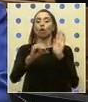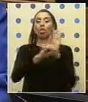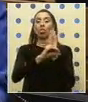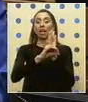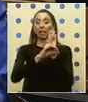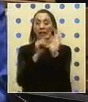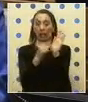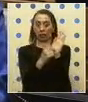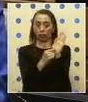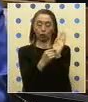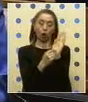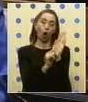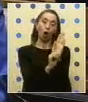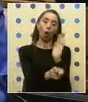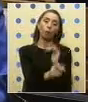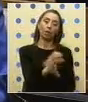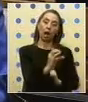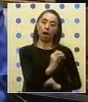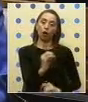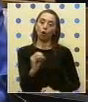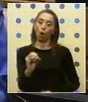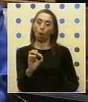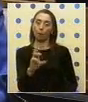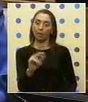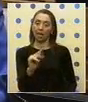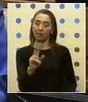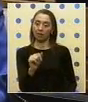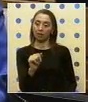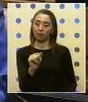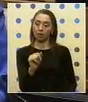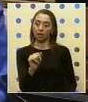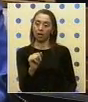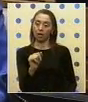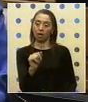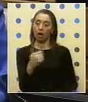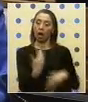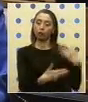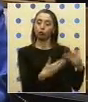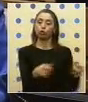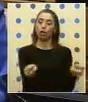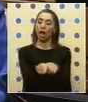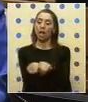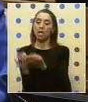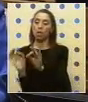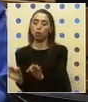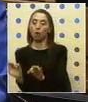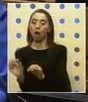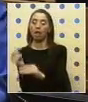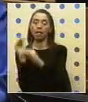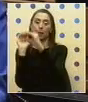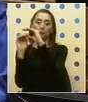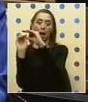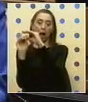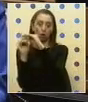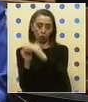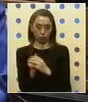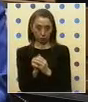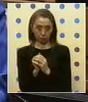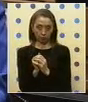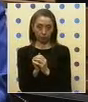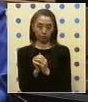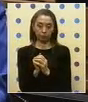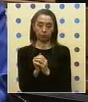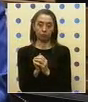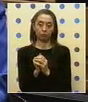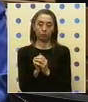cual está obligando a las cooperativas a tener que funcionar exactamente igual que los bancos. Poniendo